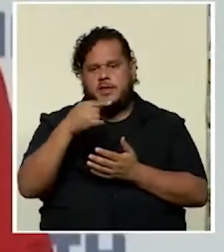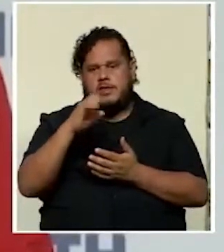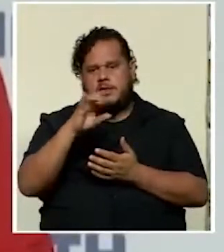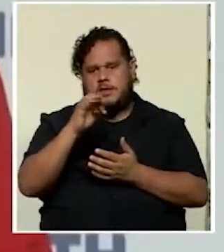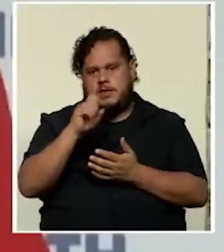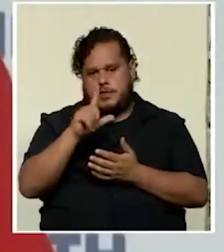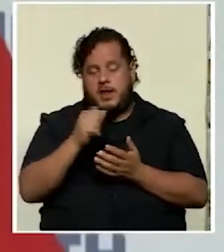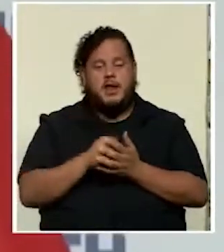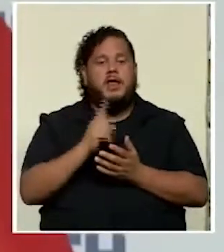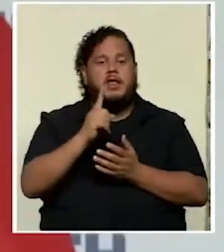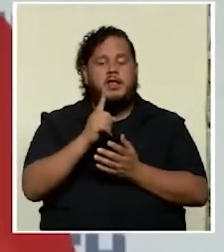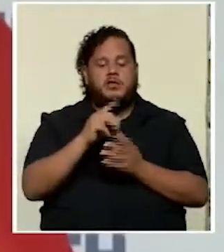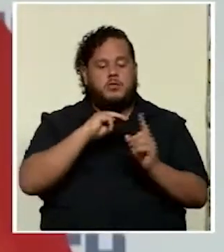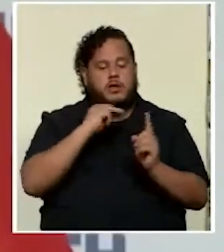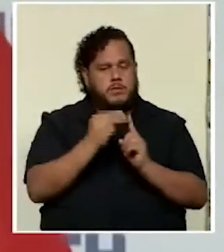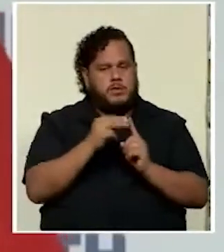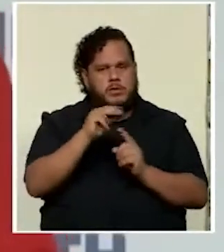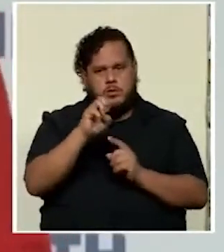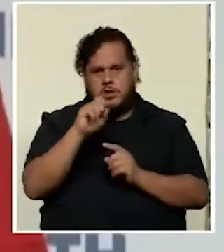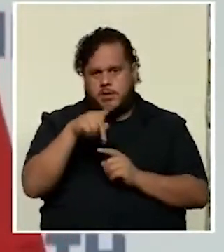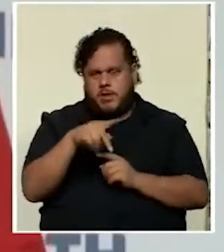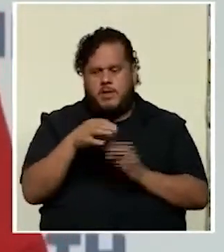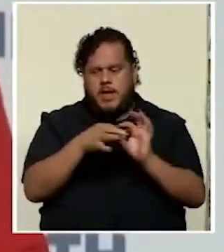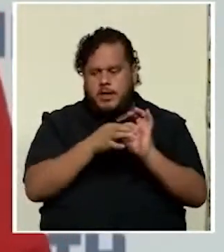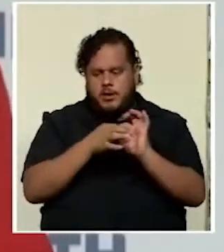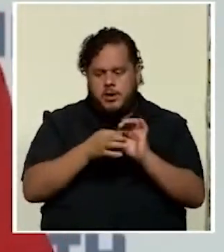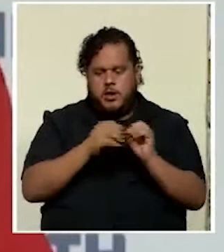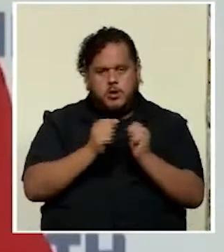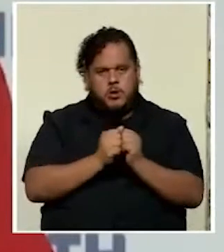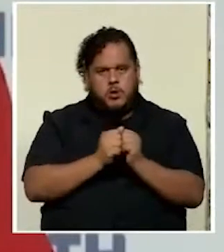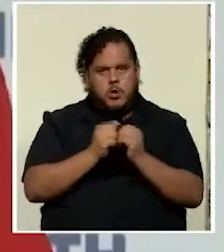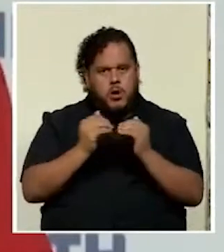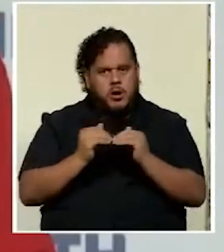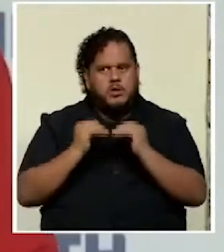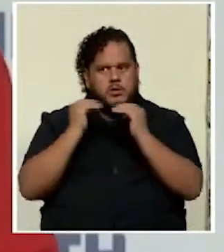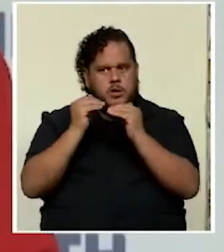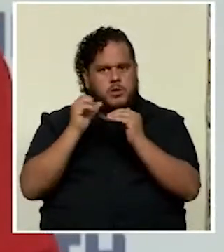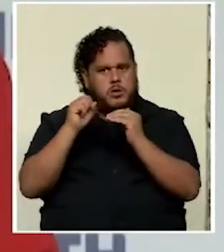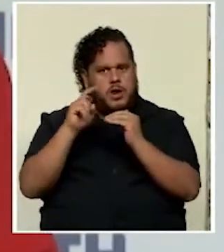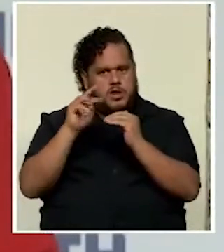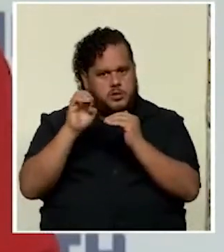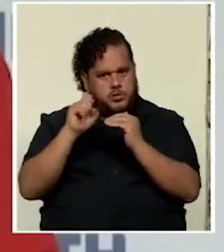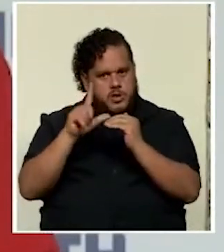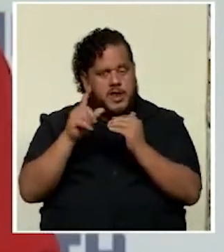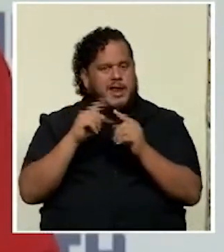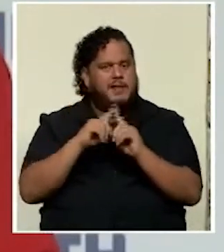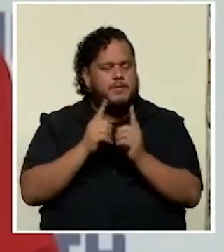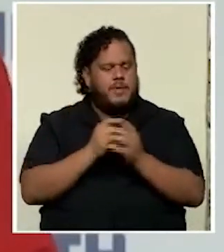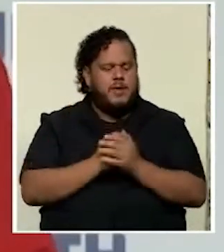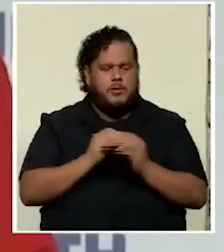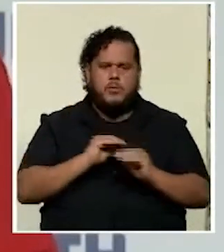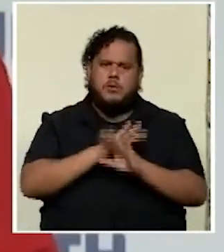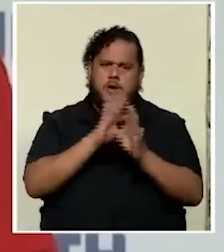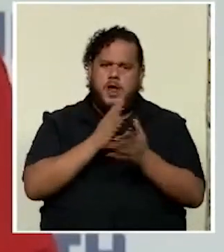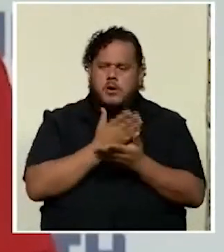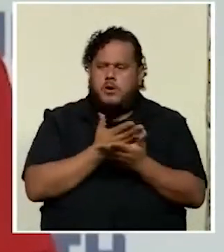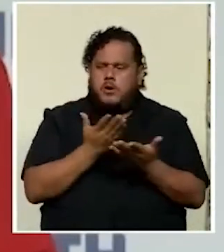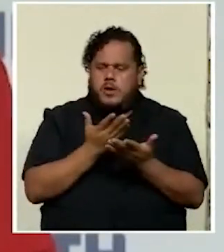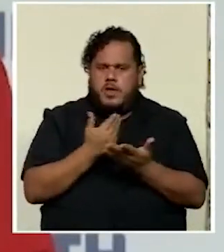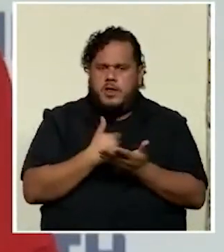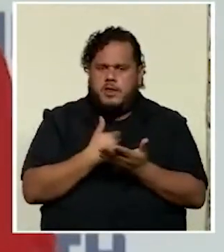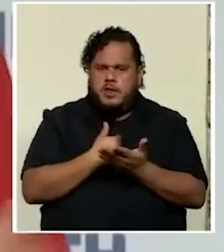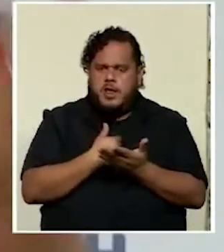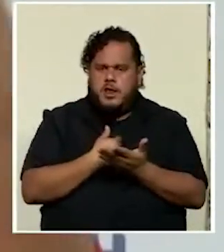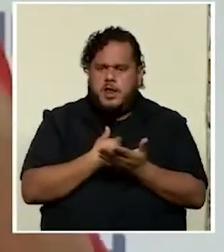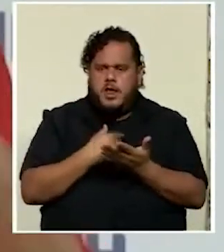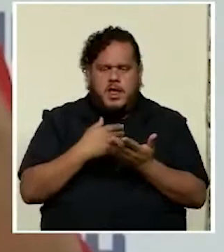hay que coordinar con la superintendencia de telecomunicaciones, la SUTEL pero tener claro que se requiere la rectoría fuerte